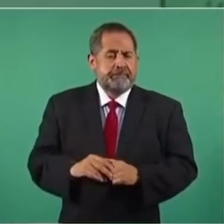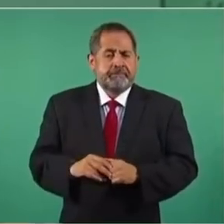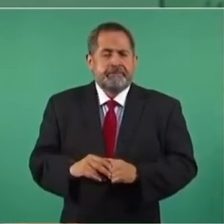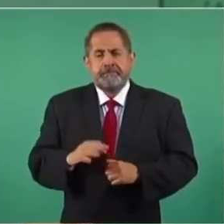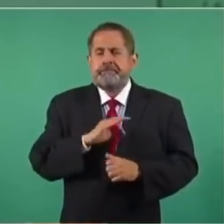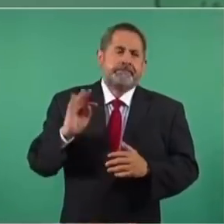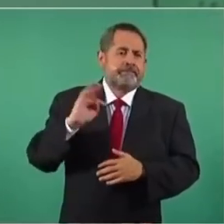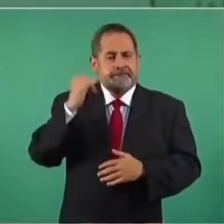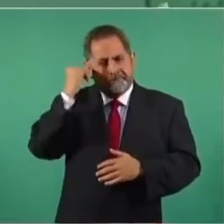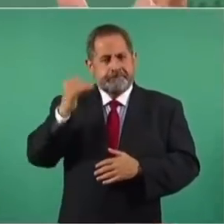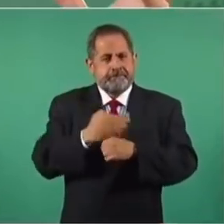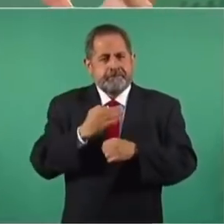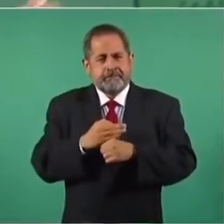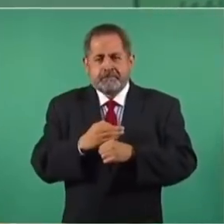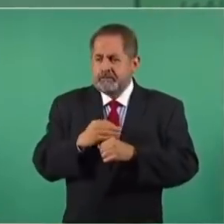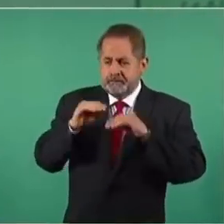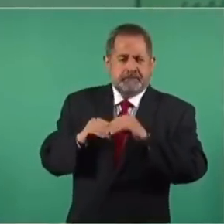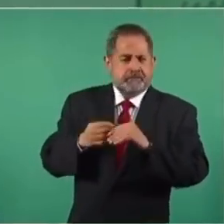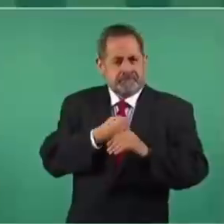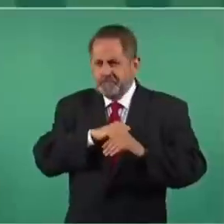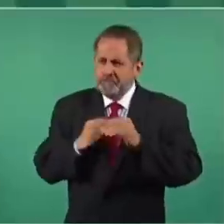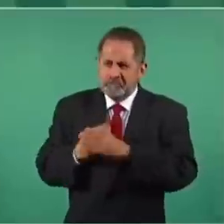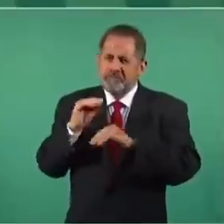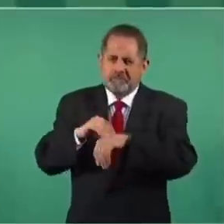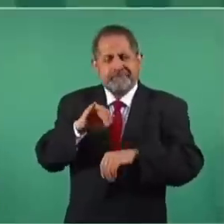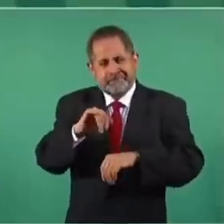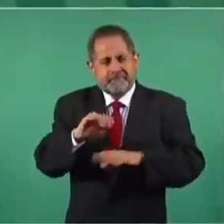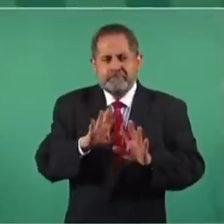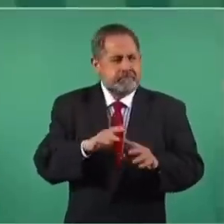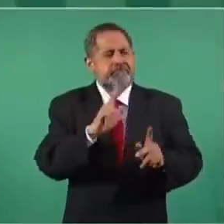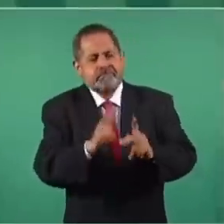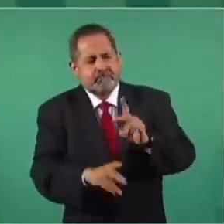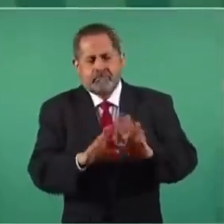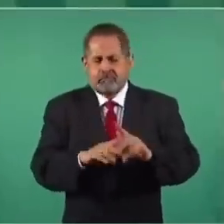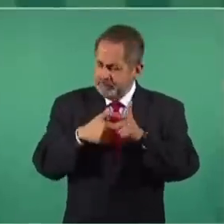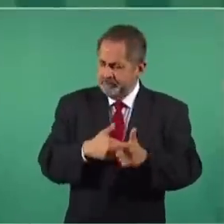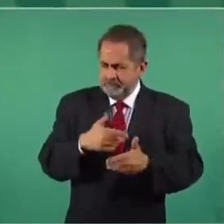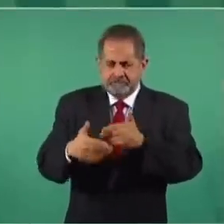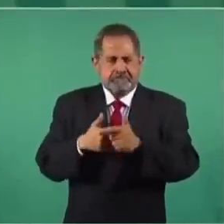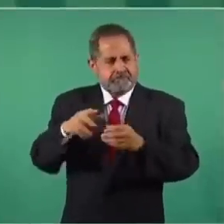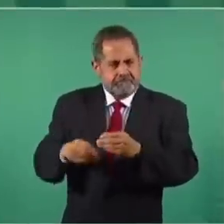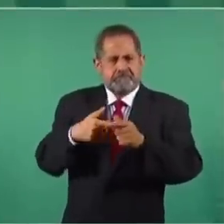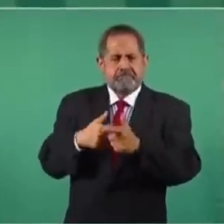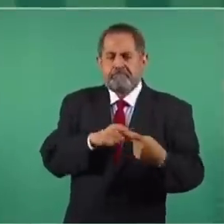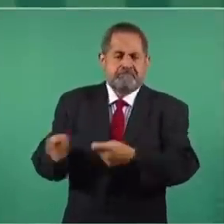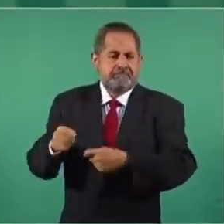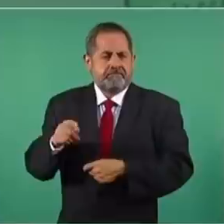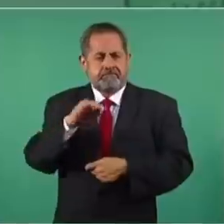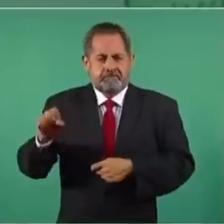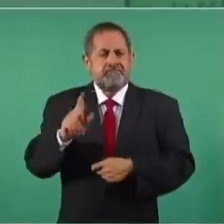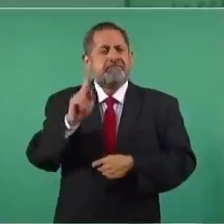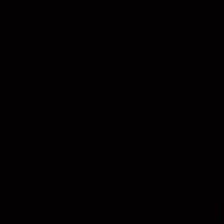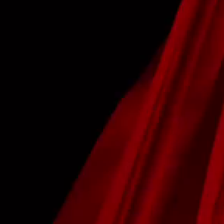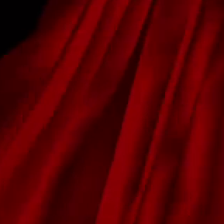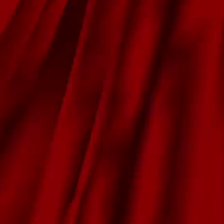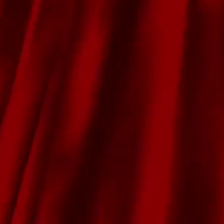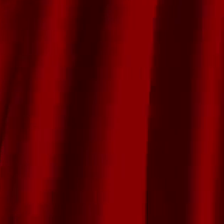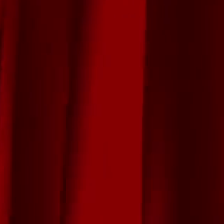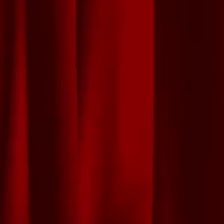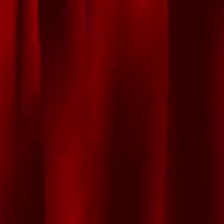podríamos levantar, como lo estamos haciendo todo el sistema de salud, pero lo que queremos es darle continuidad. Es un poco lo que se va a hacer con la Guardia Nacional.